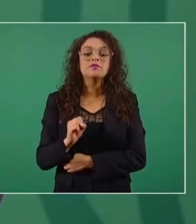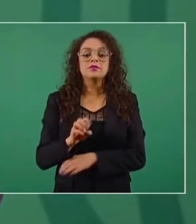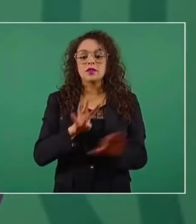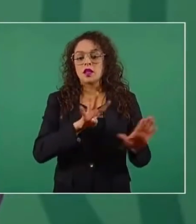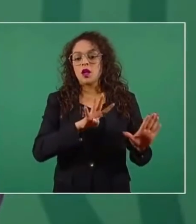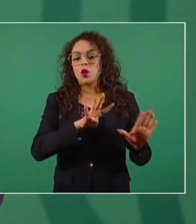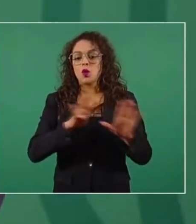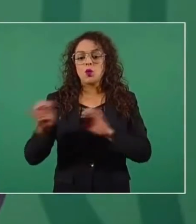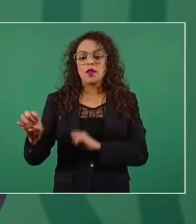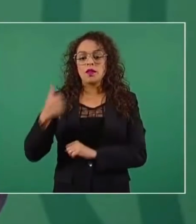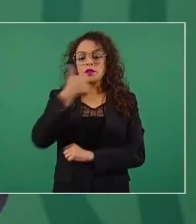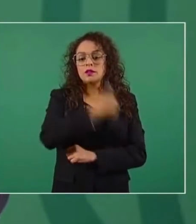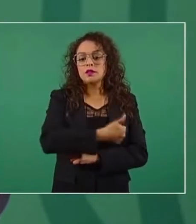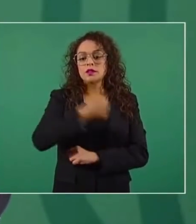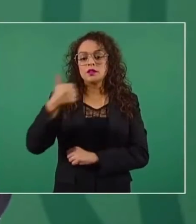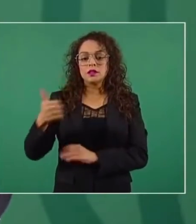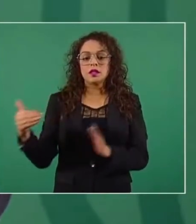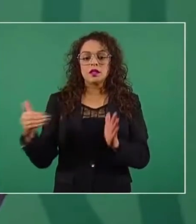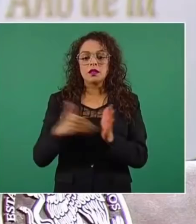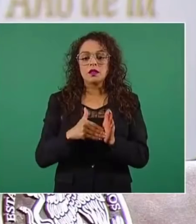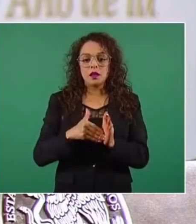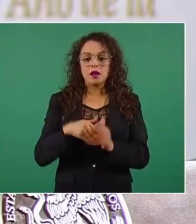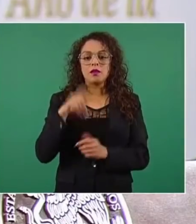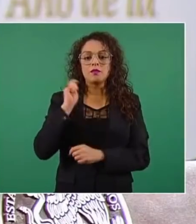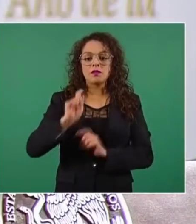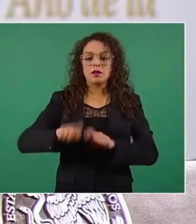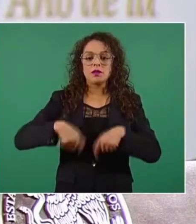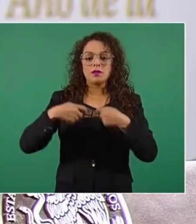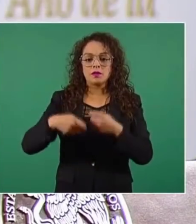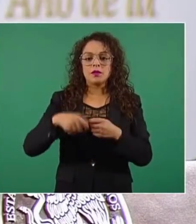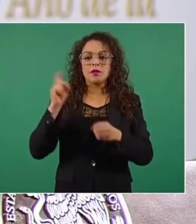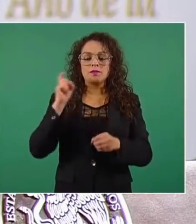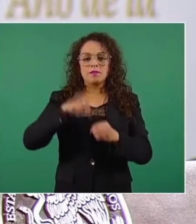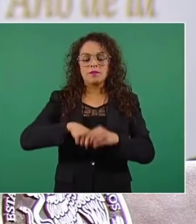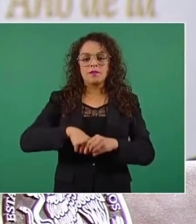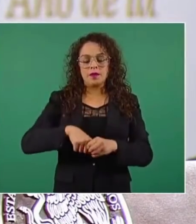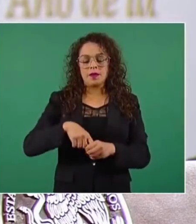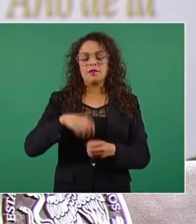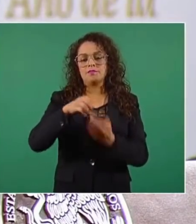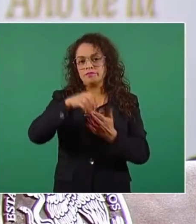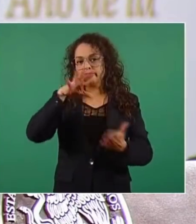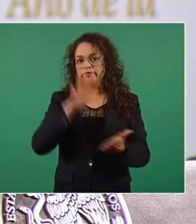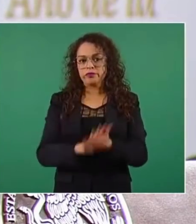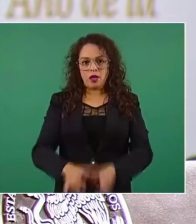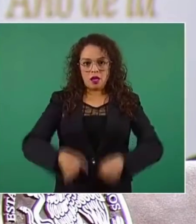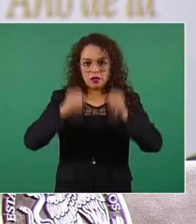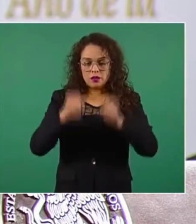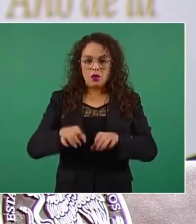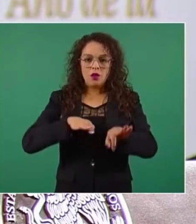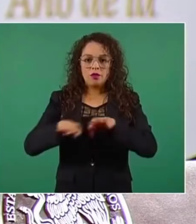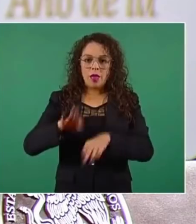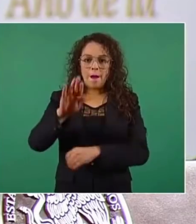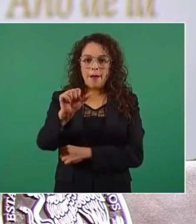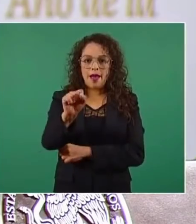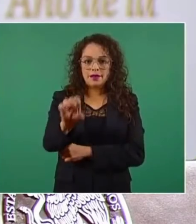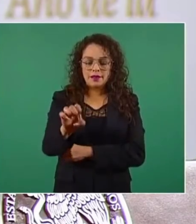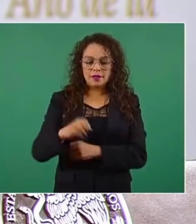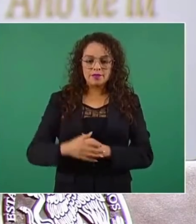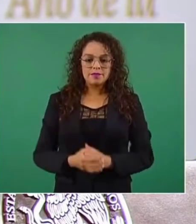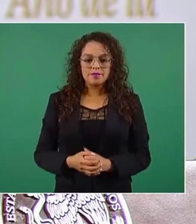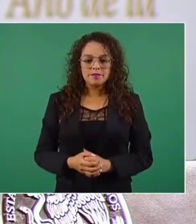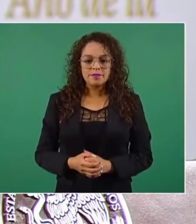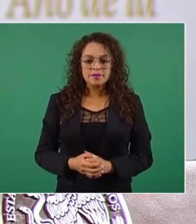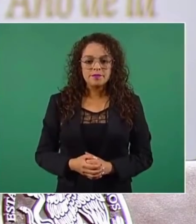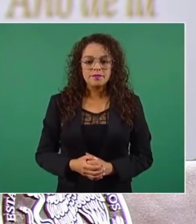466 mil basificaciones, es decir, se han concedido plazas de base, se ha dado certeza laboral